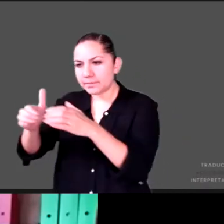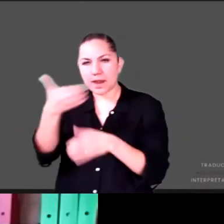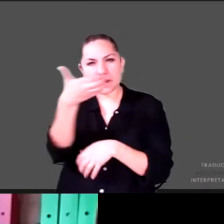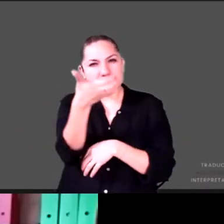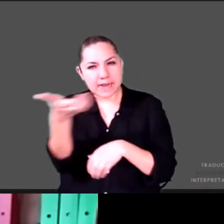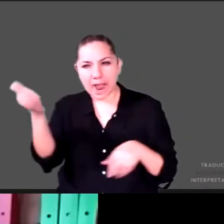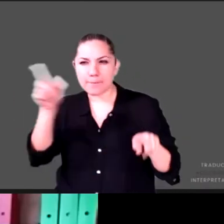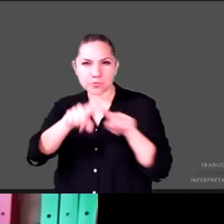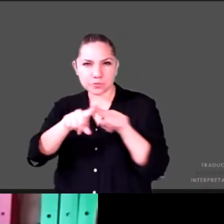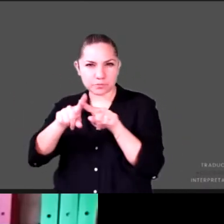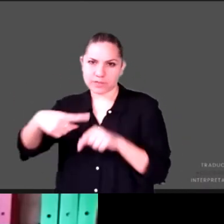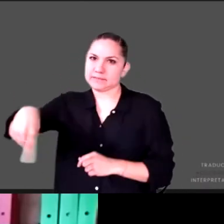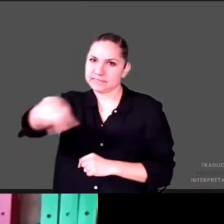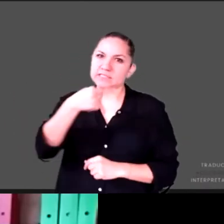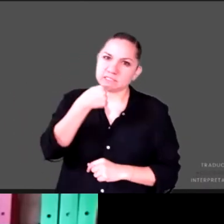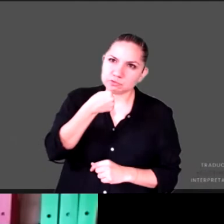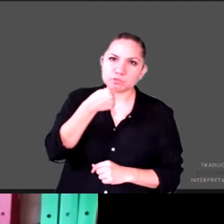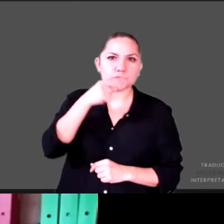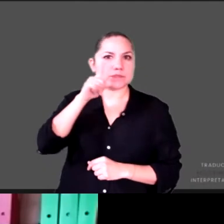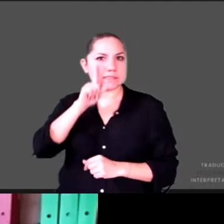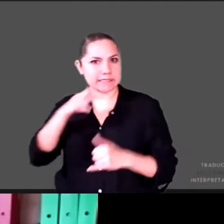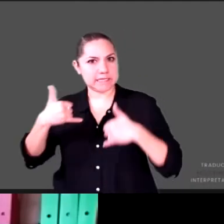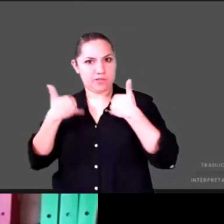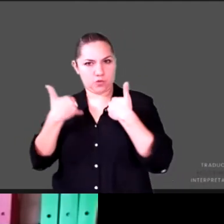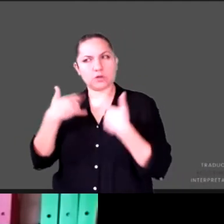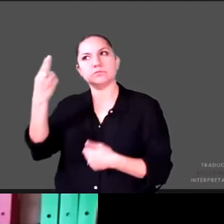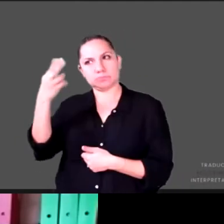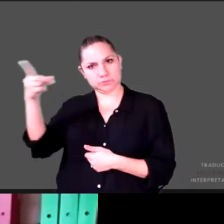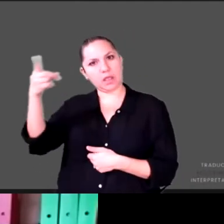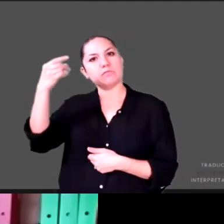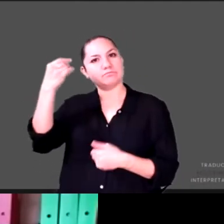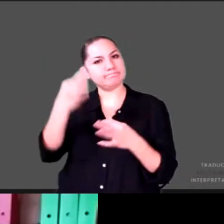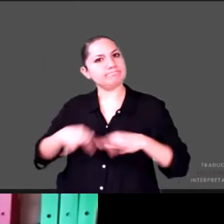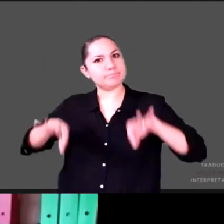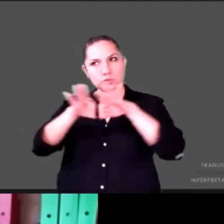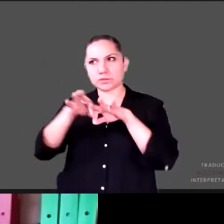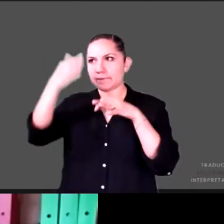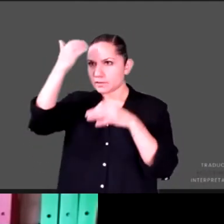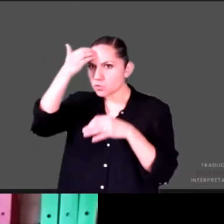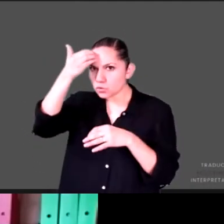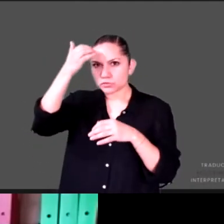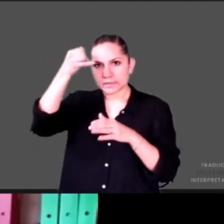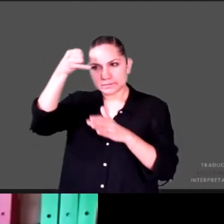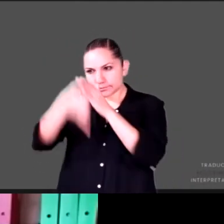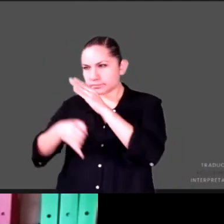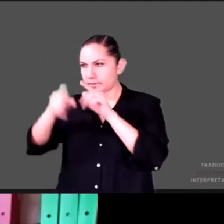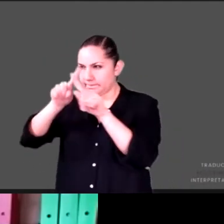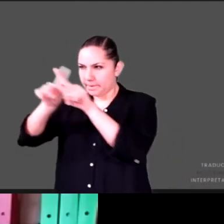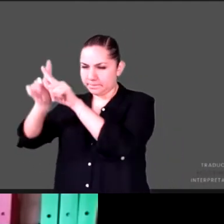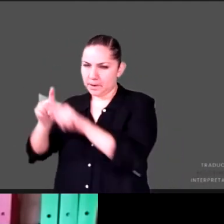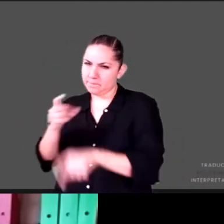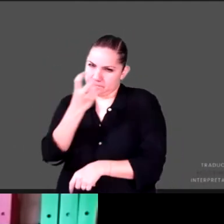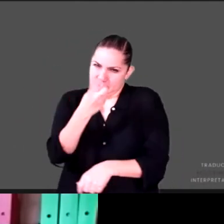Lo quiero dejar ahí en esta primera intervención y ya daría un poco más de detalles en las siguientes. Muchas gracias.